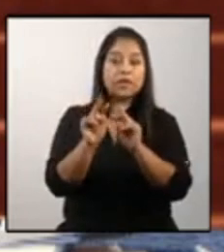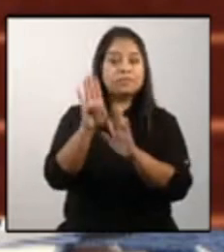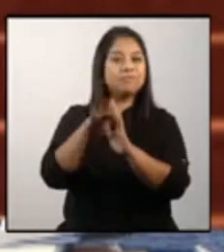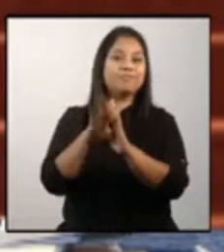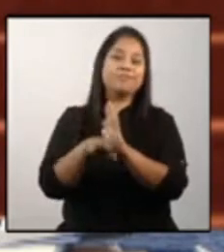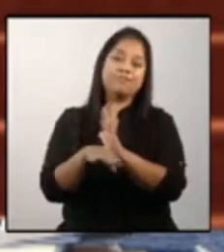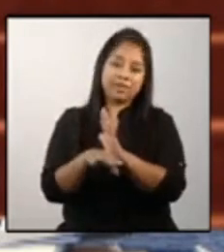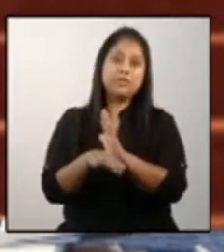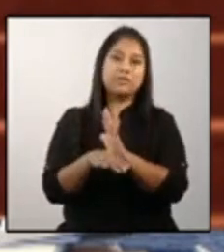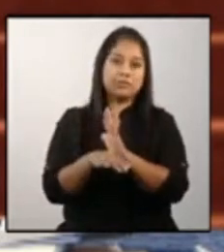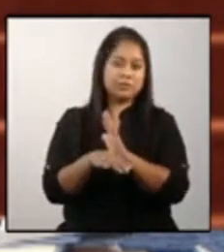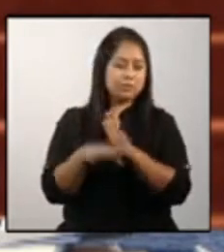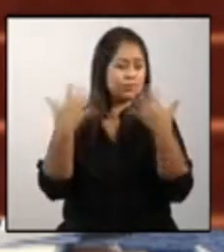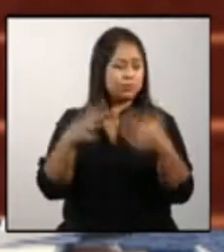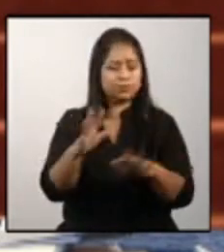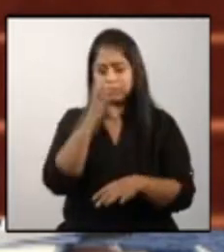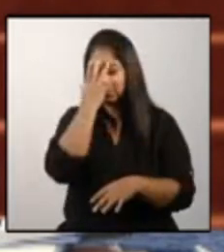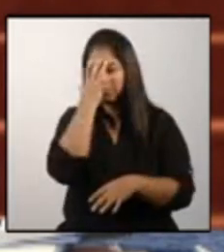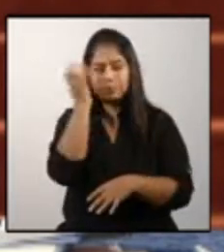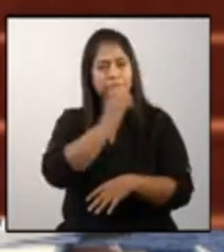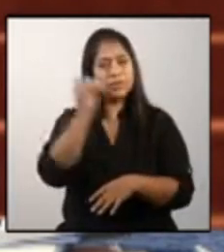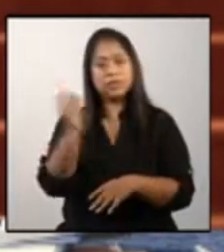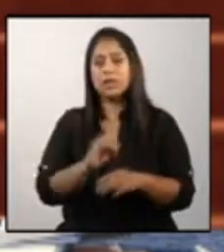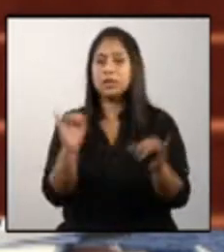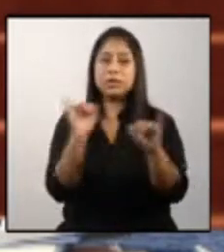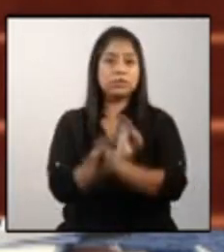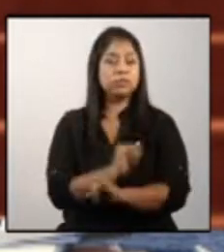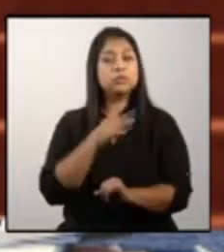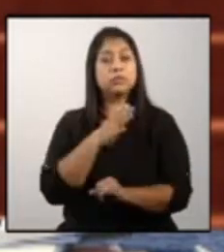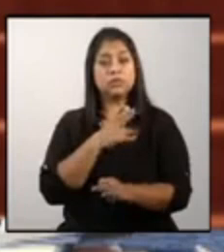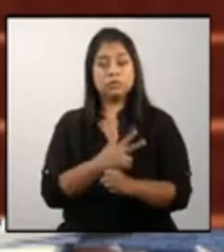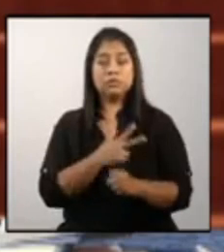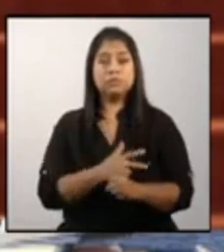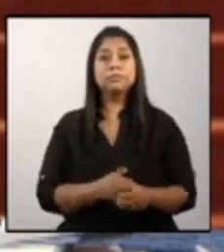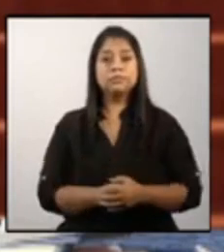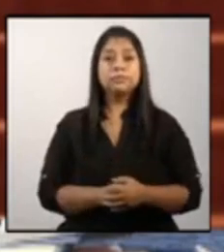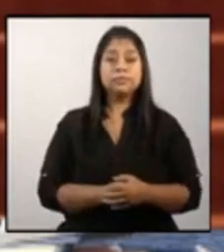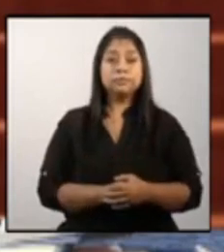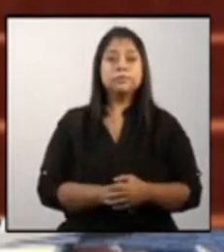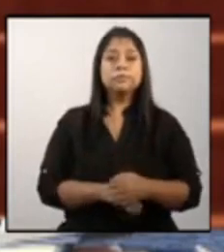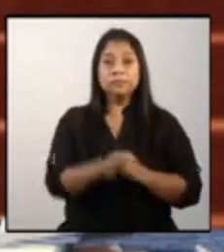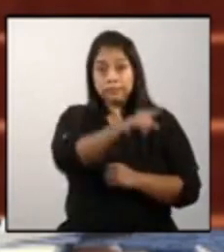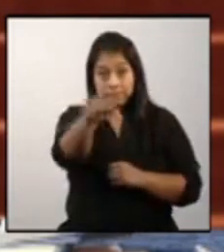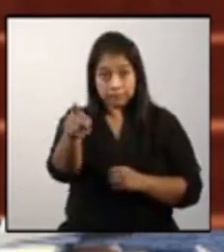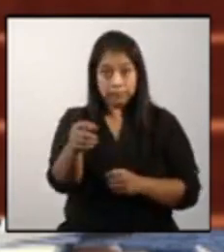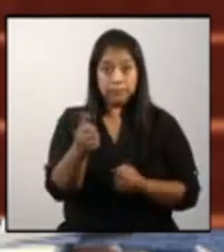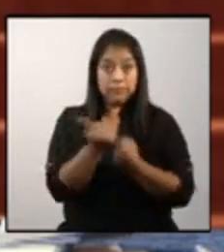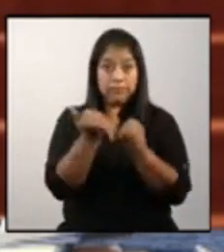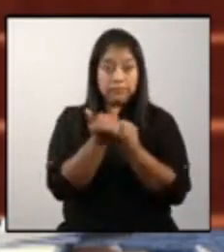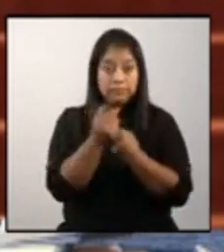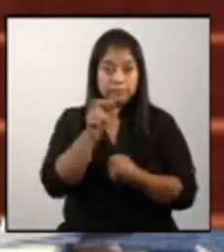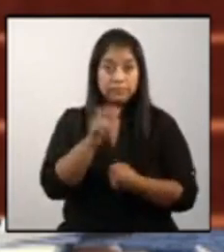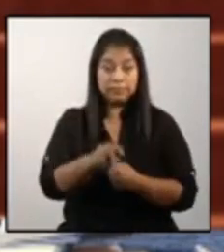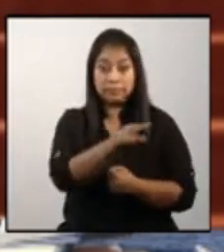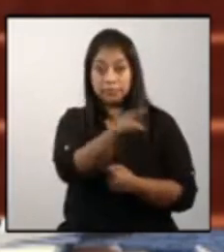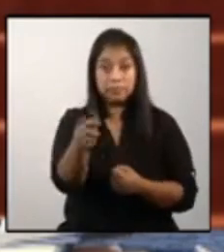las vergonzosas tasas e índices de desnutrición que tenemos en el país cuento con ustedes cuento con